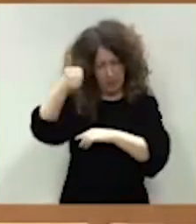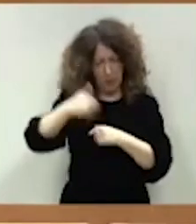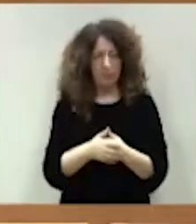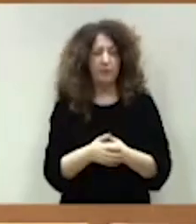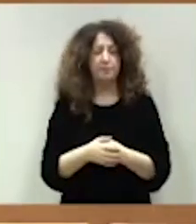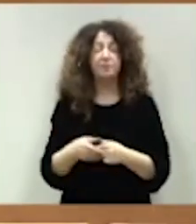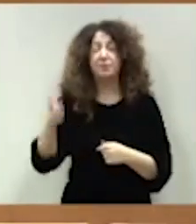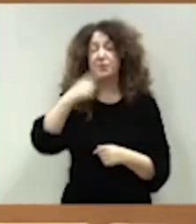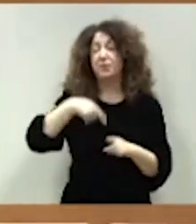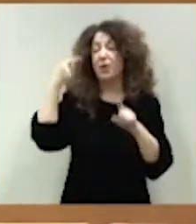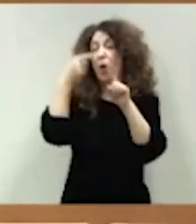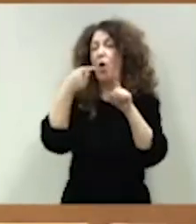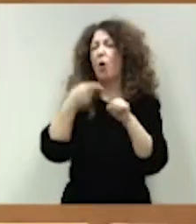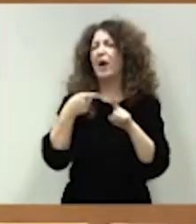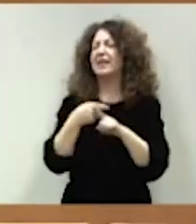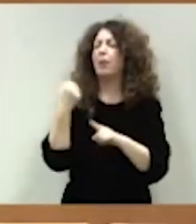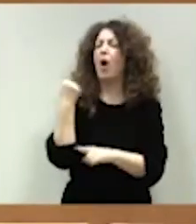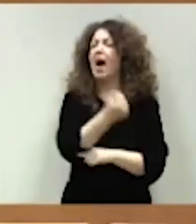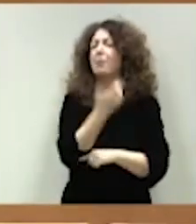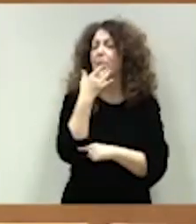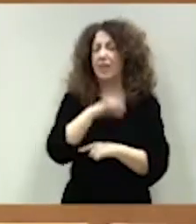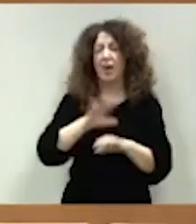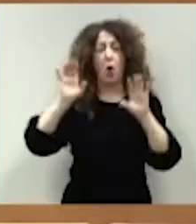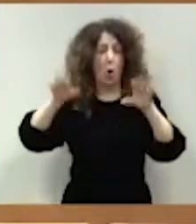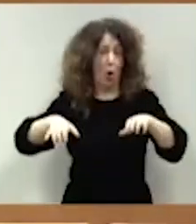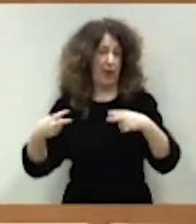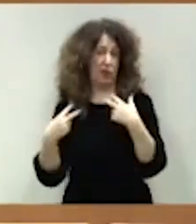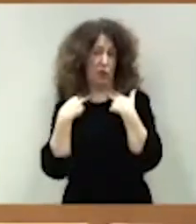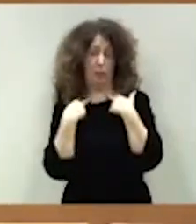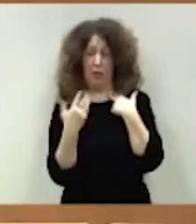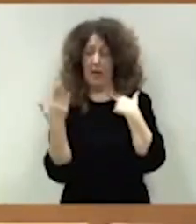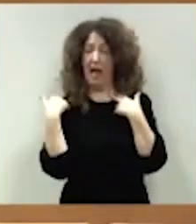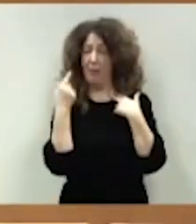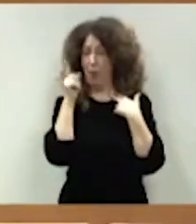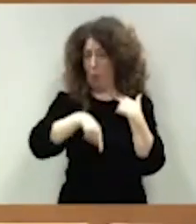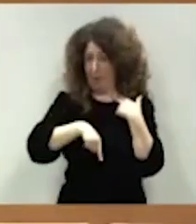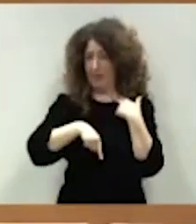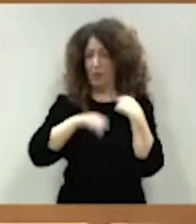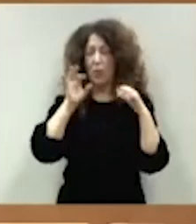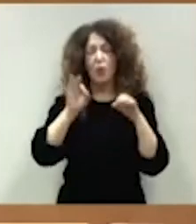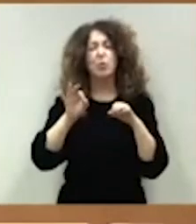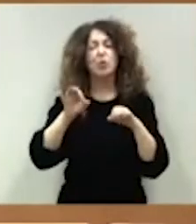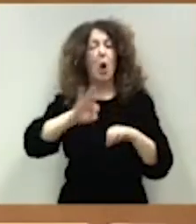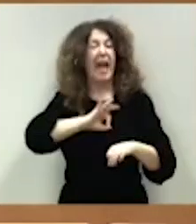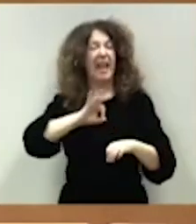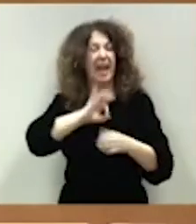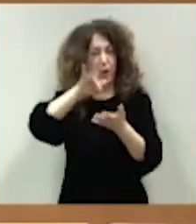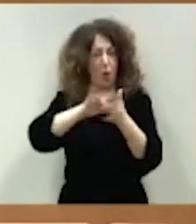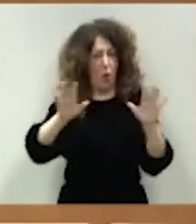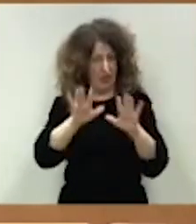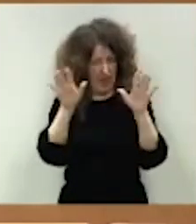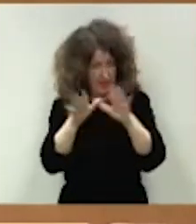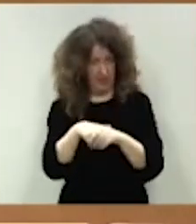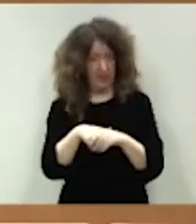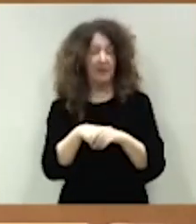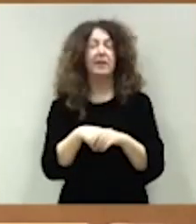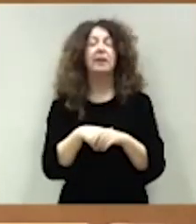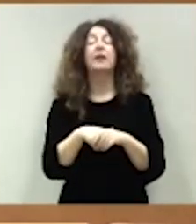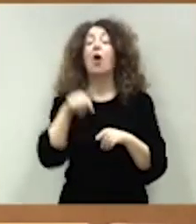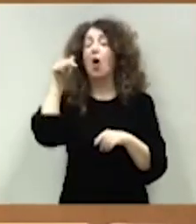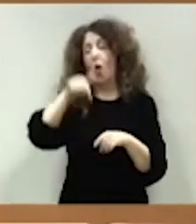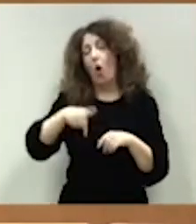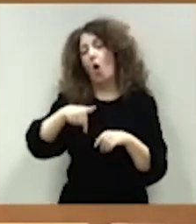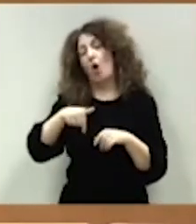el apoyo del Congreso de los Diputados hace escasamente un mes, el 10 de enero, y, en consecuencia, hoy se debaten aquí en el